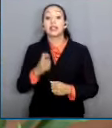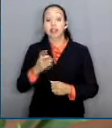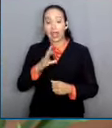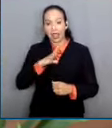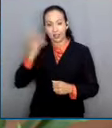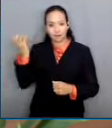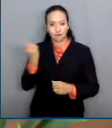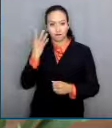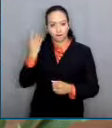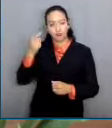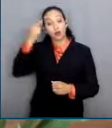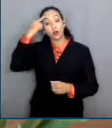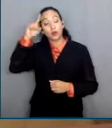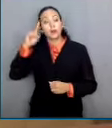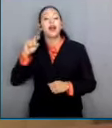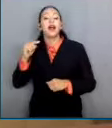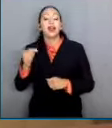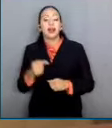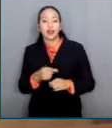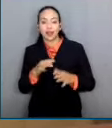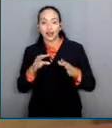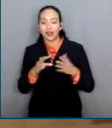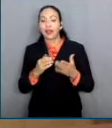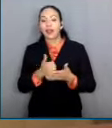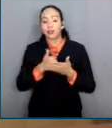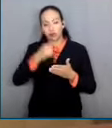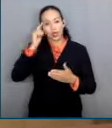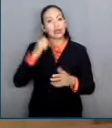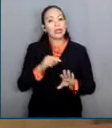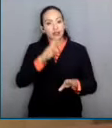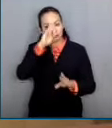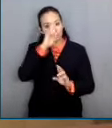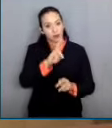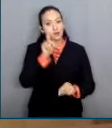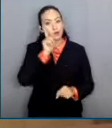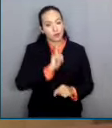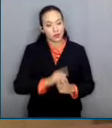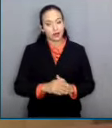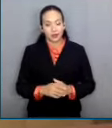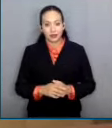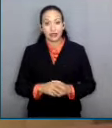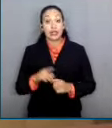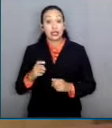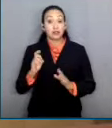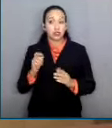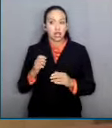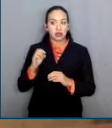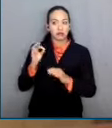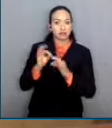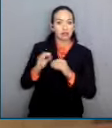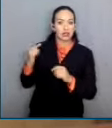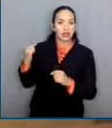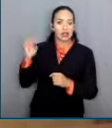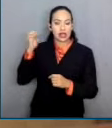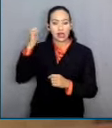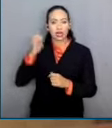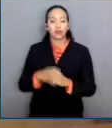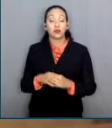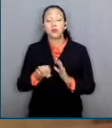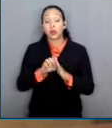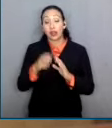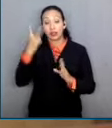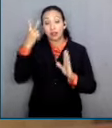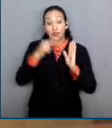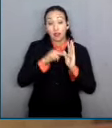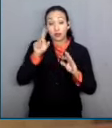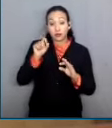contra la mujer en razón de género. Se cumplen ya desde el 2020 que se aprobó este